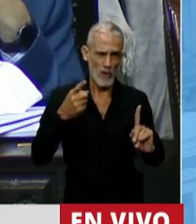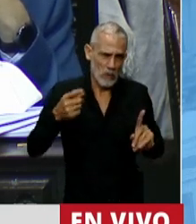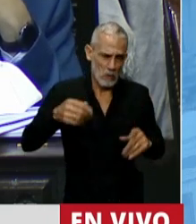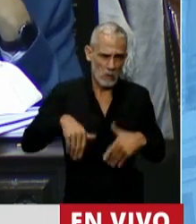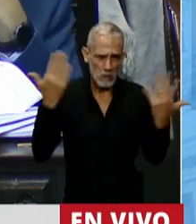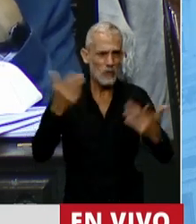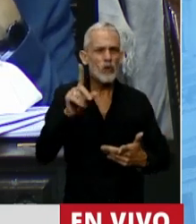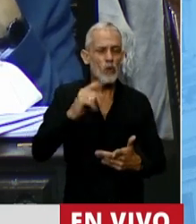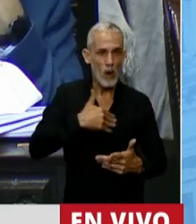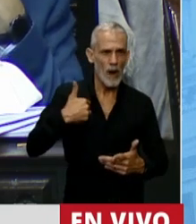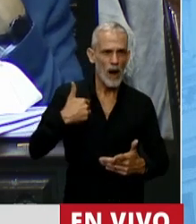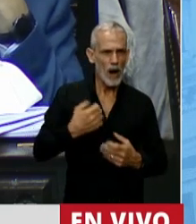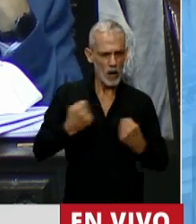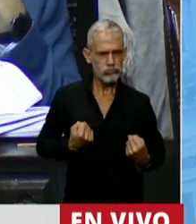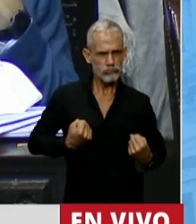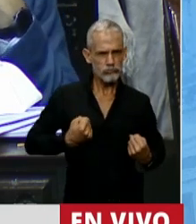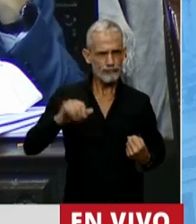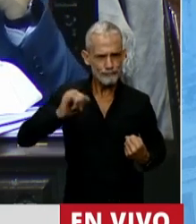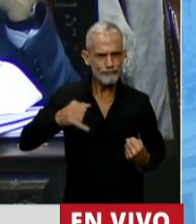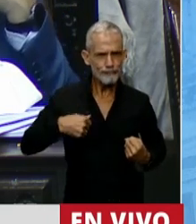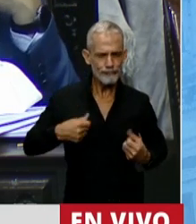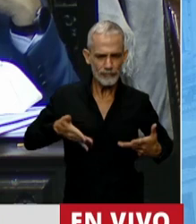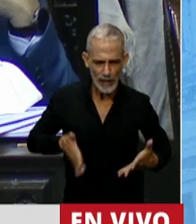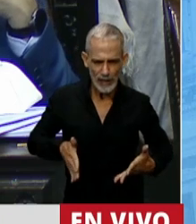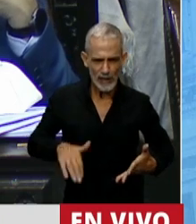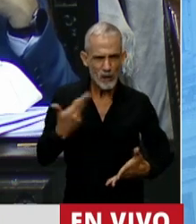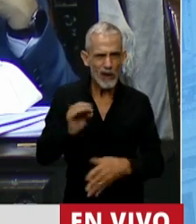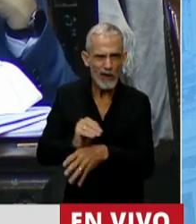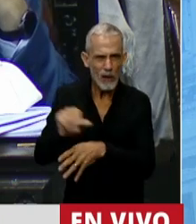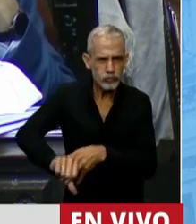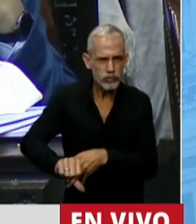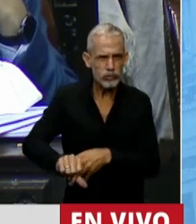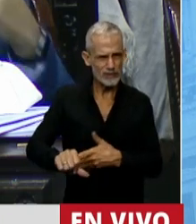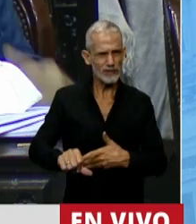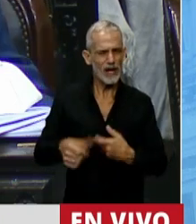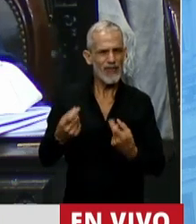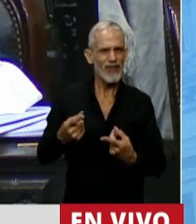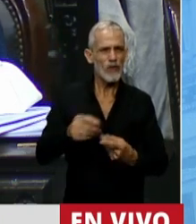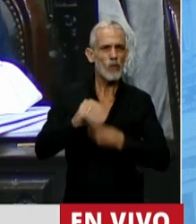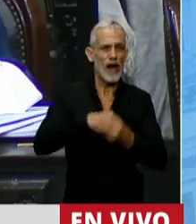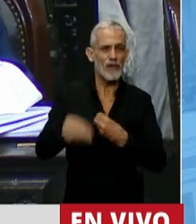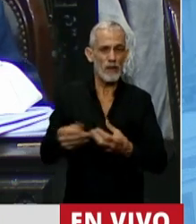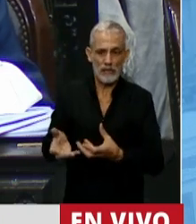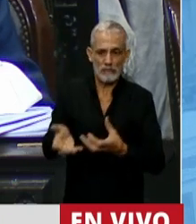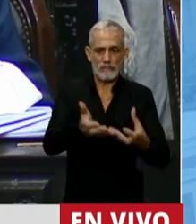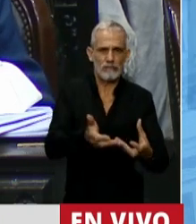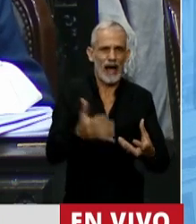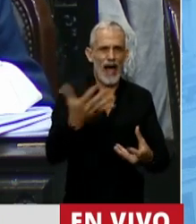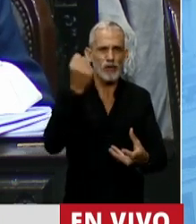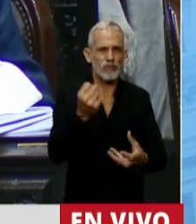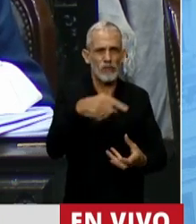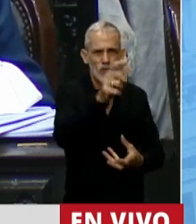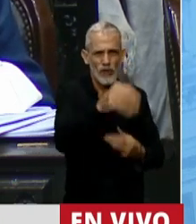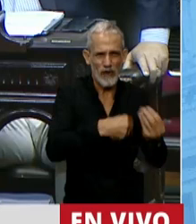se anima a tenerlo y después no lo puede criar. No se le dé la posibilidad a una familia en posibilidades de adoptar para